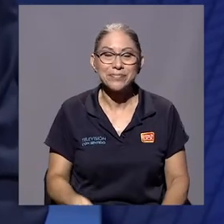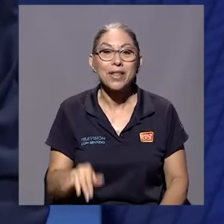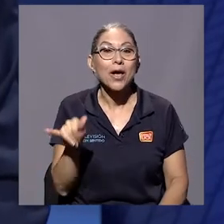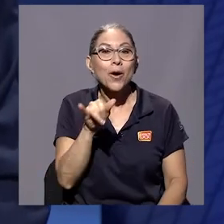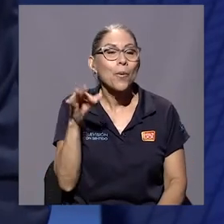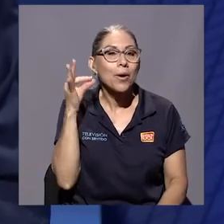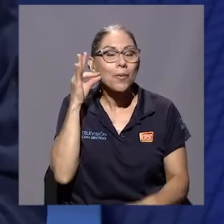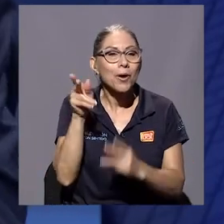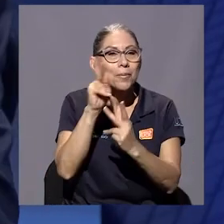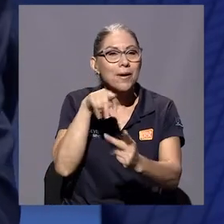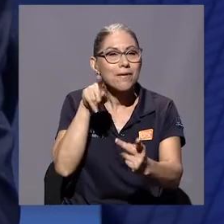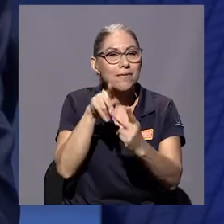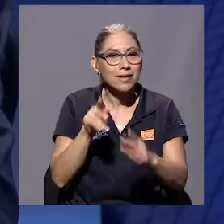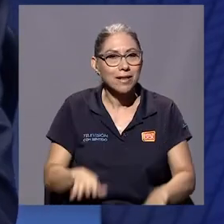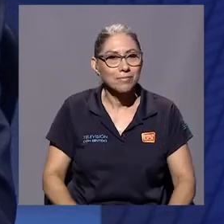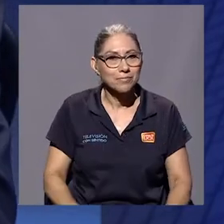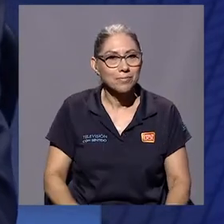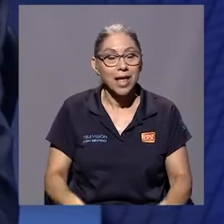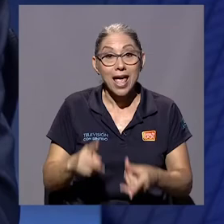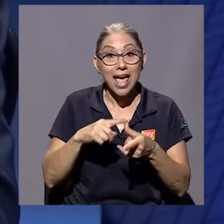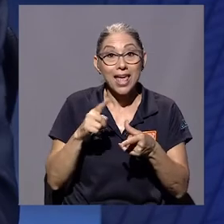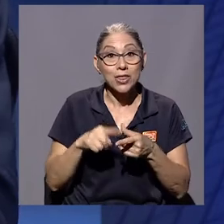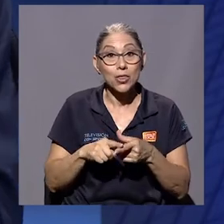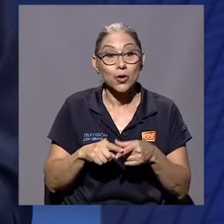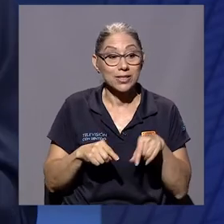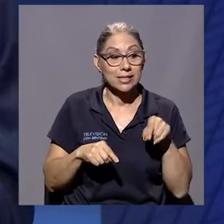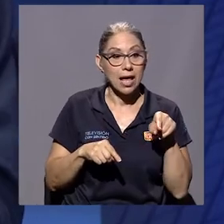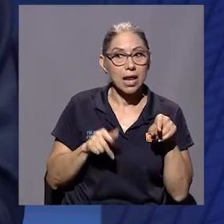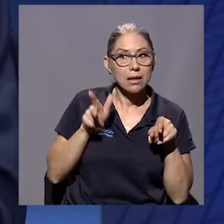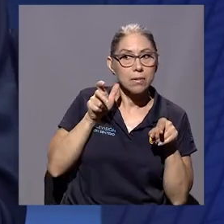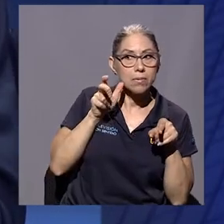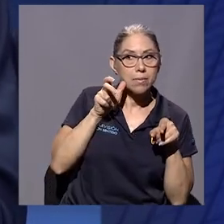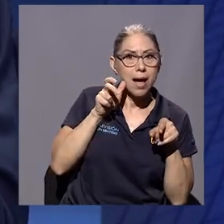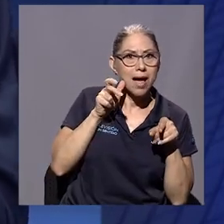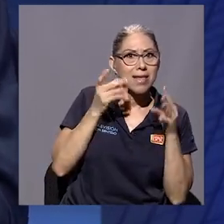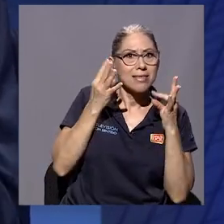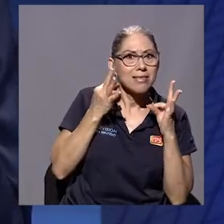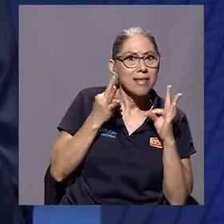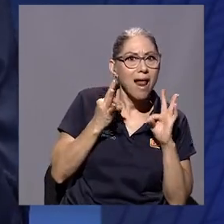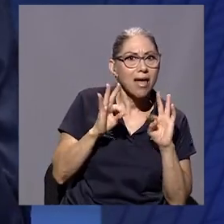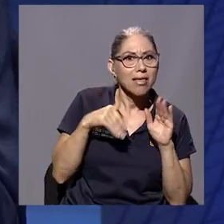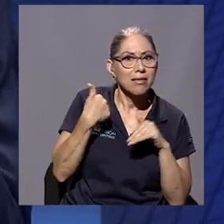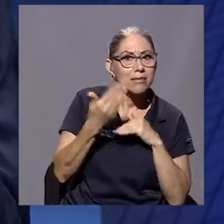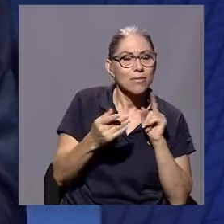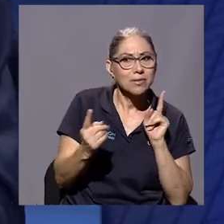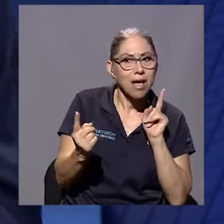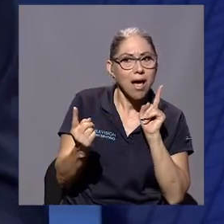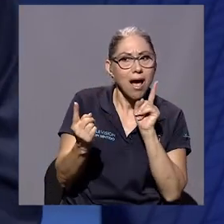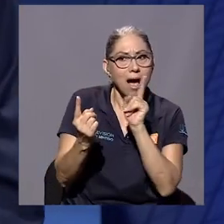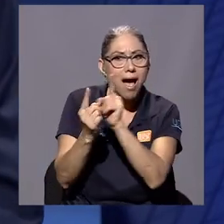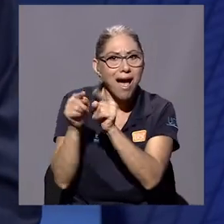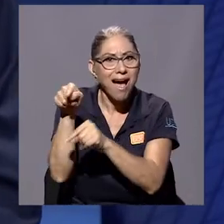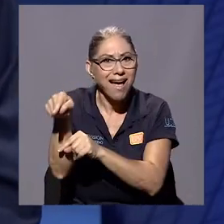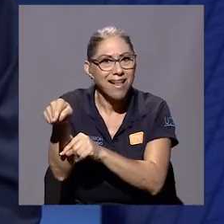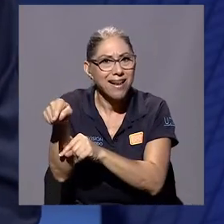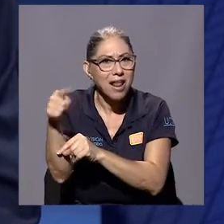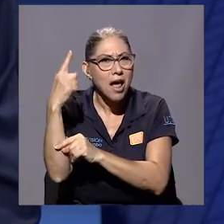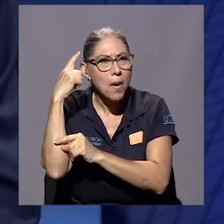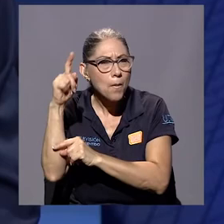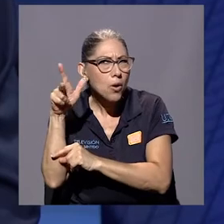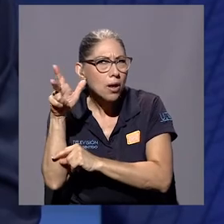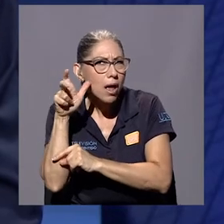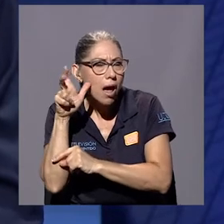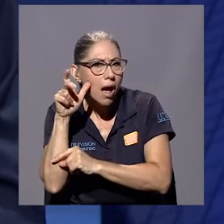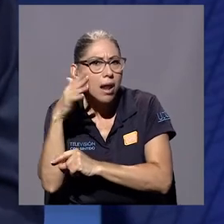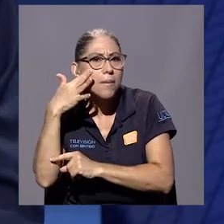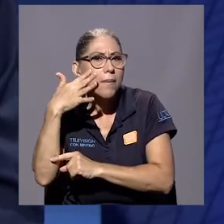él trata ya de hacerse el encontradizo con ese que contaba porque le suena a algo de un tipo